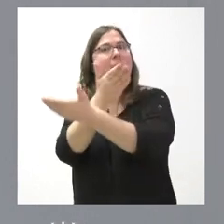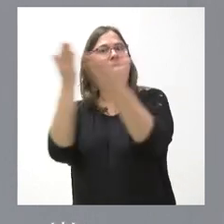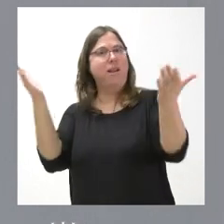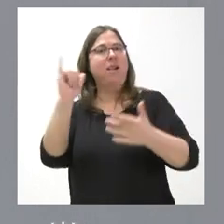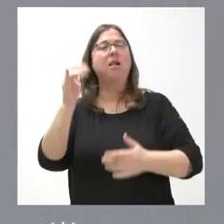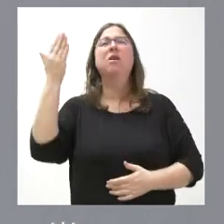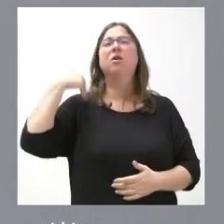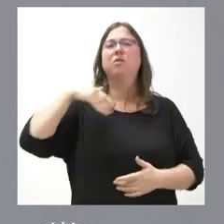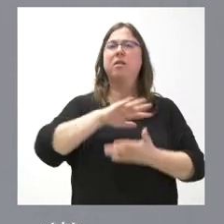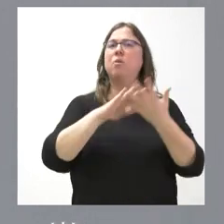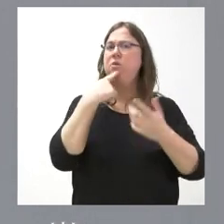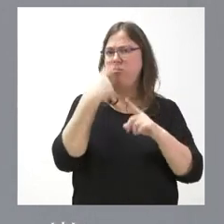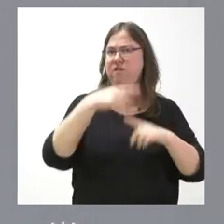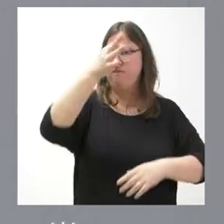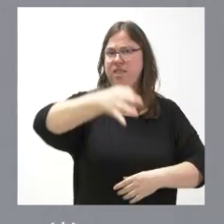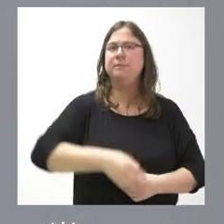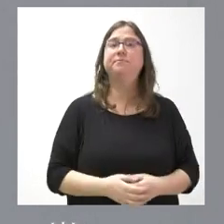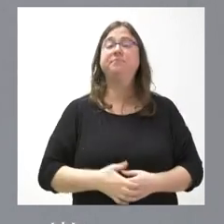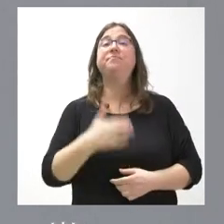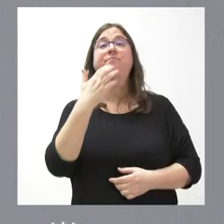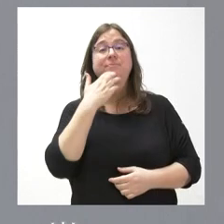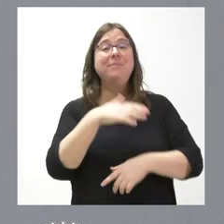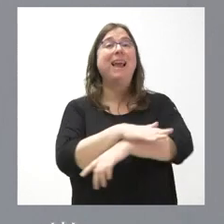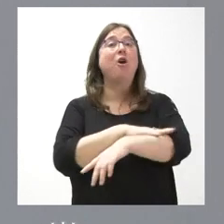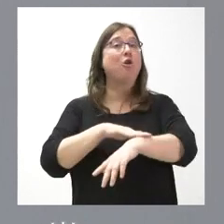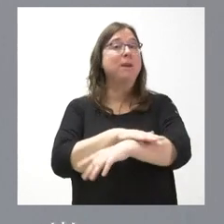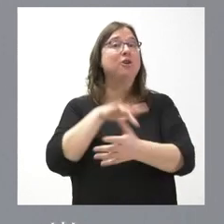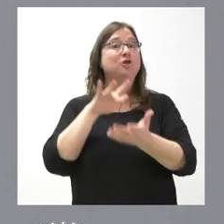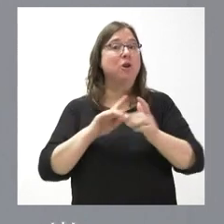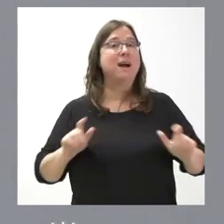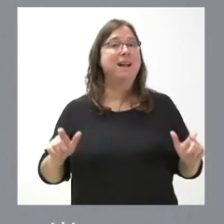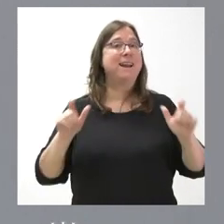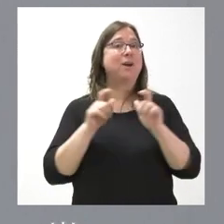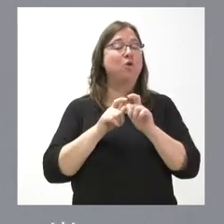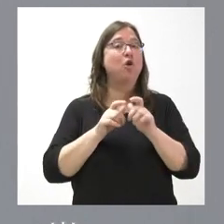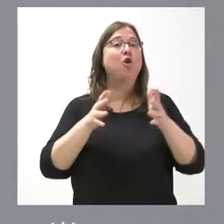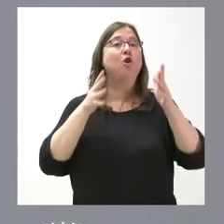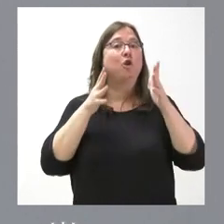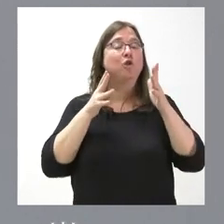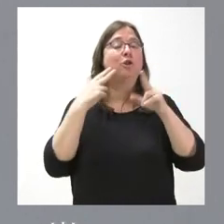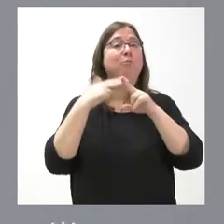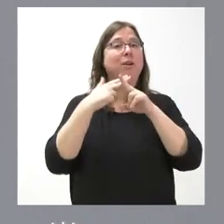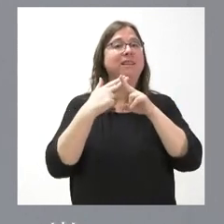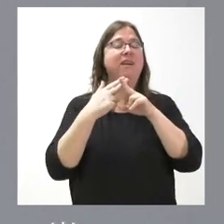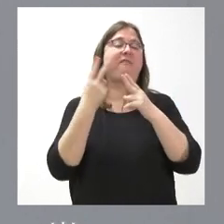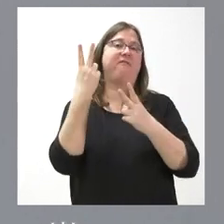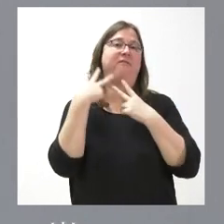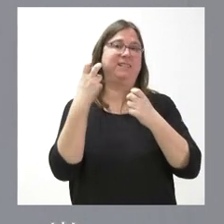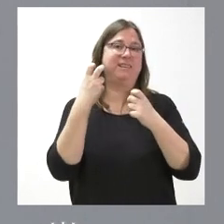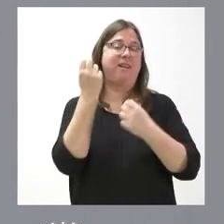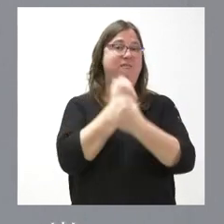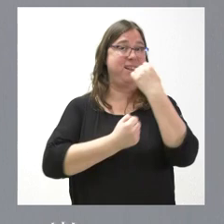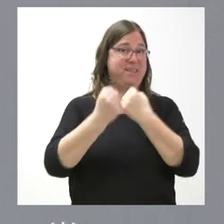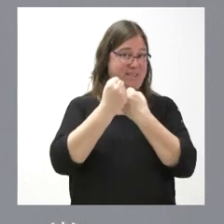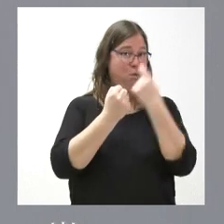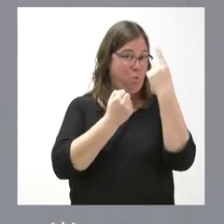decíamos una cosa que era verdad. Que mientras el gobierno solo ha celebrado una reunión del Consejo de Política Fiscal y Financiera, ha tenido